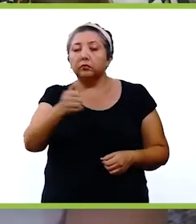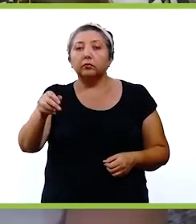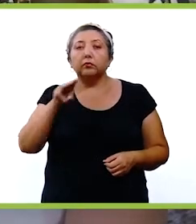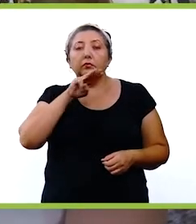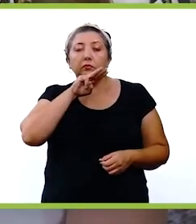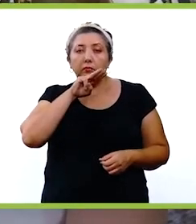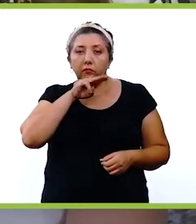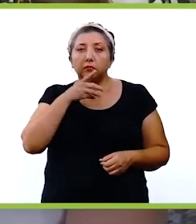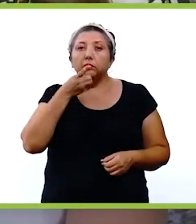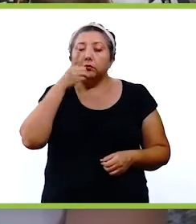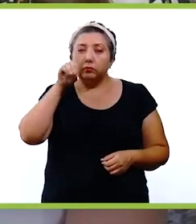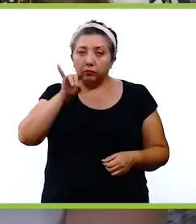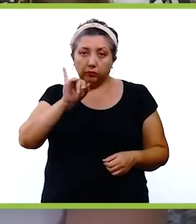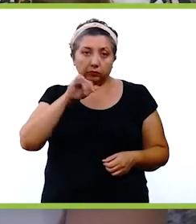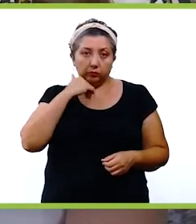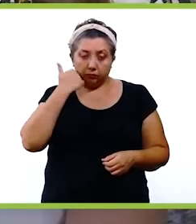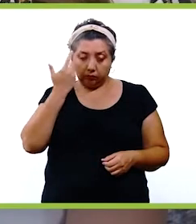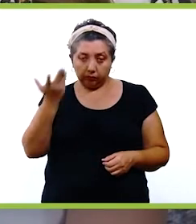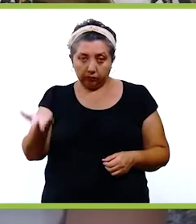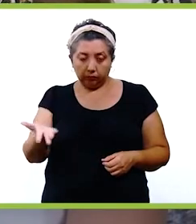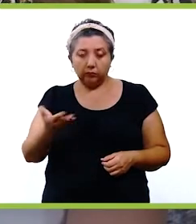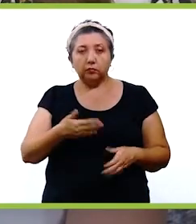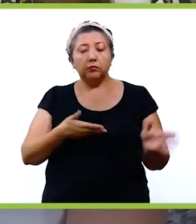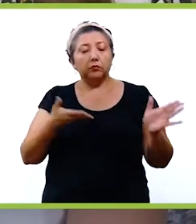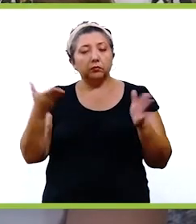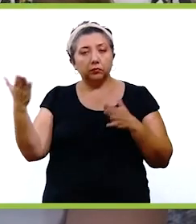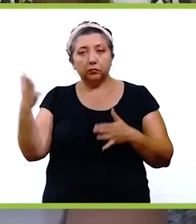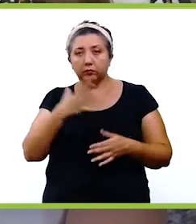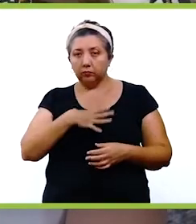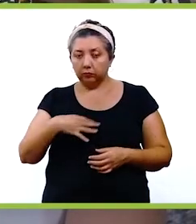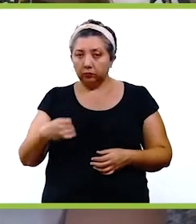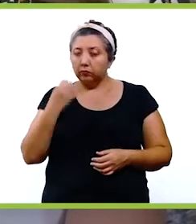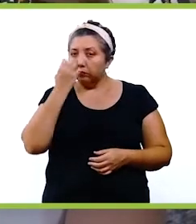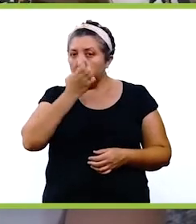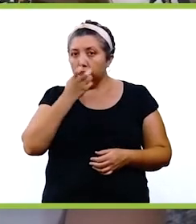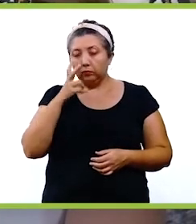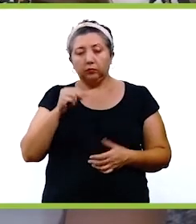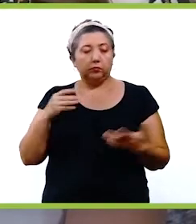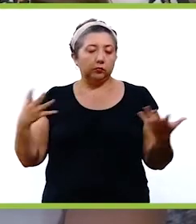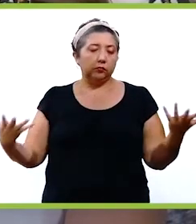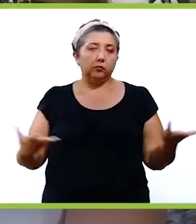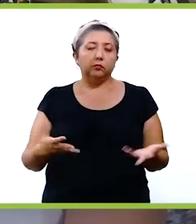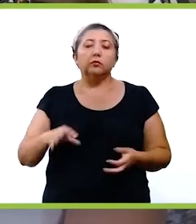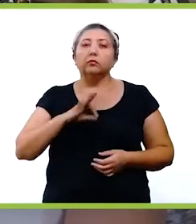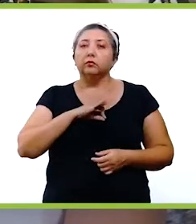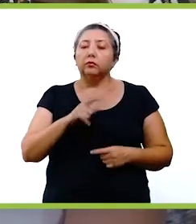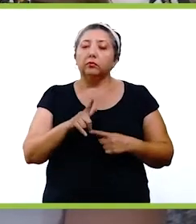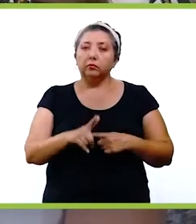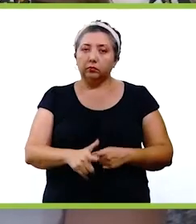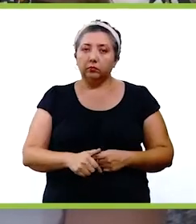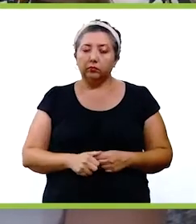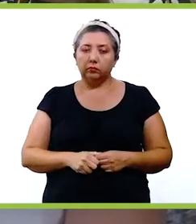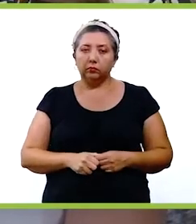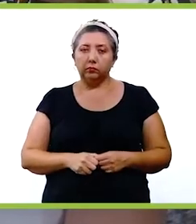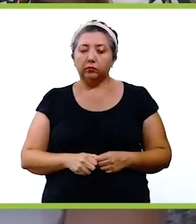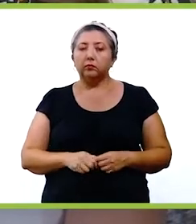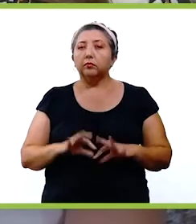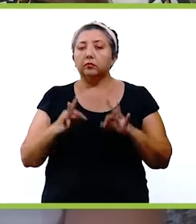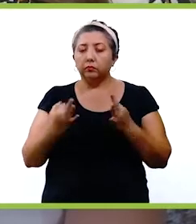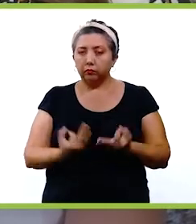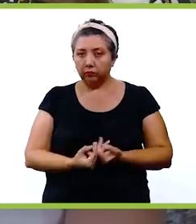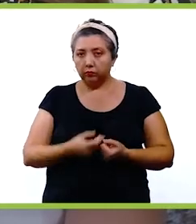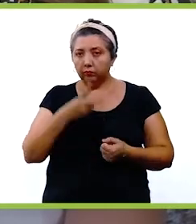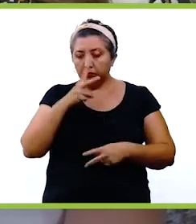tutor decide si quiere mandar a sus hijos a clase o si tiene alguna razón para no hacerlo, pueden continuar con el esquema